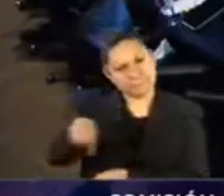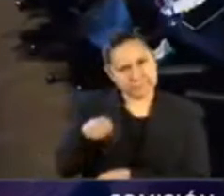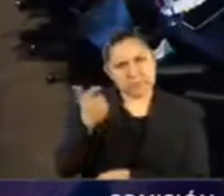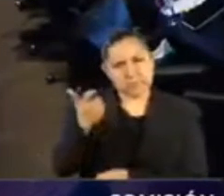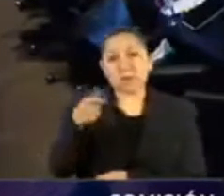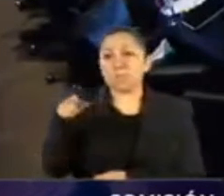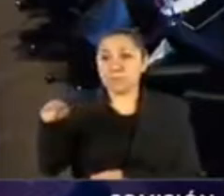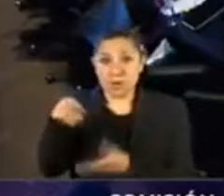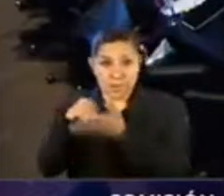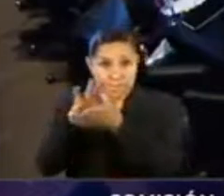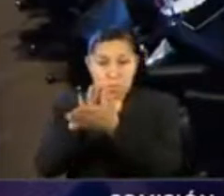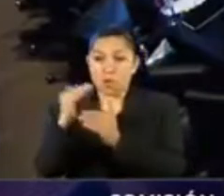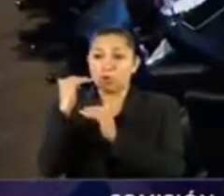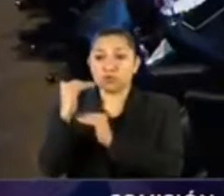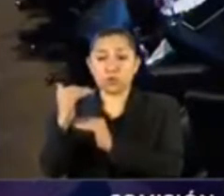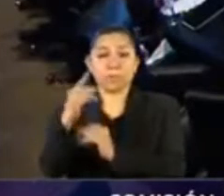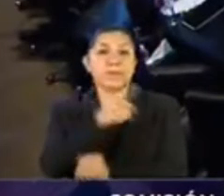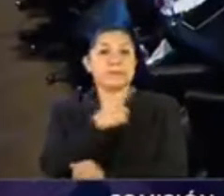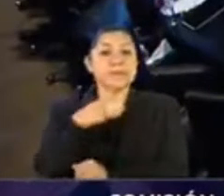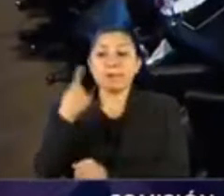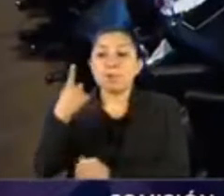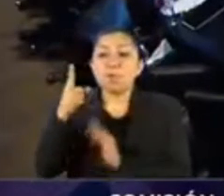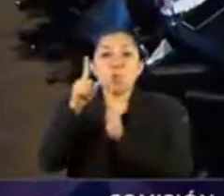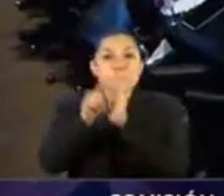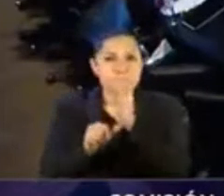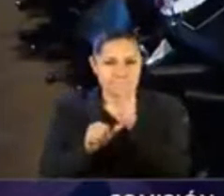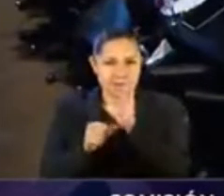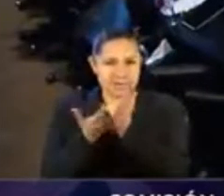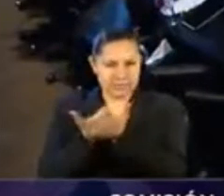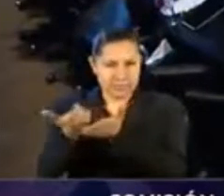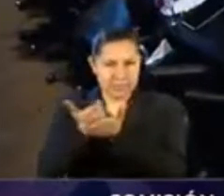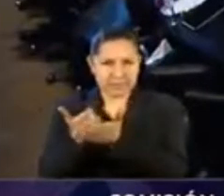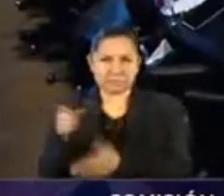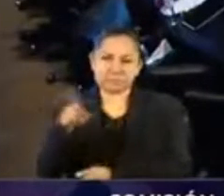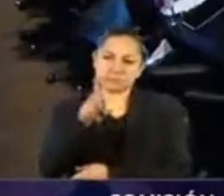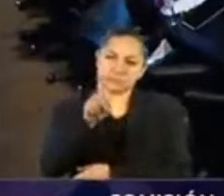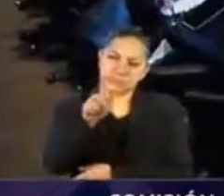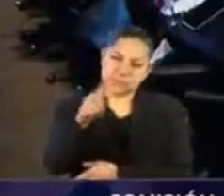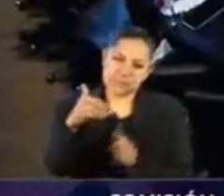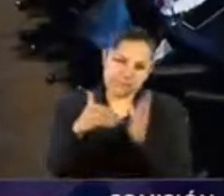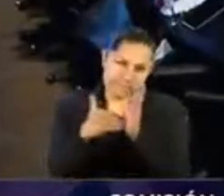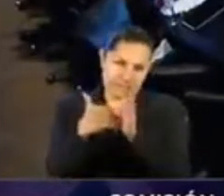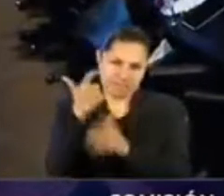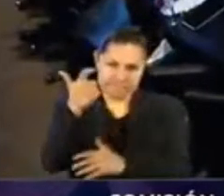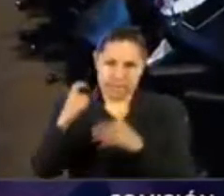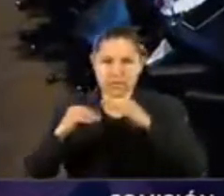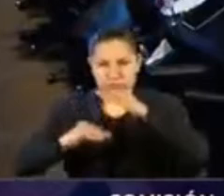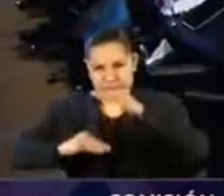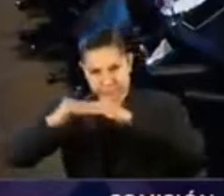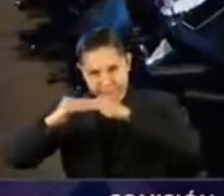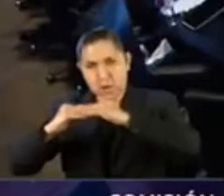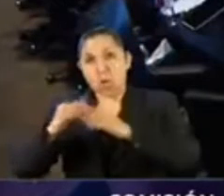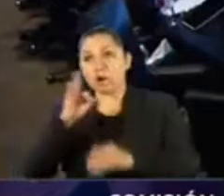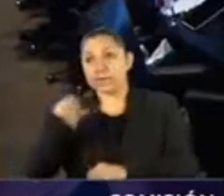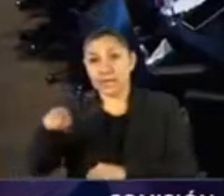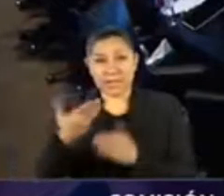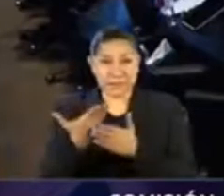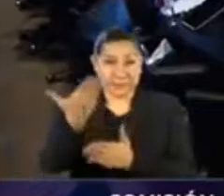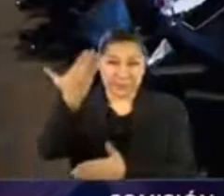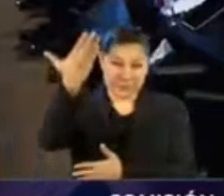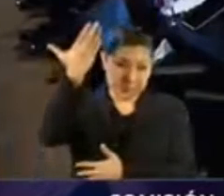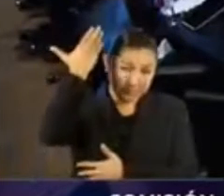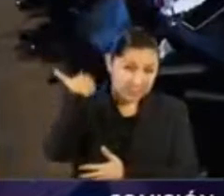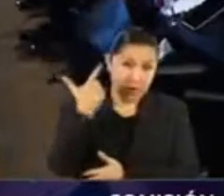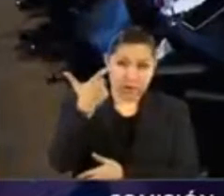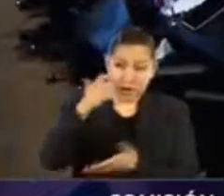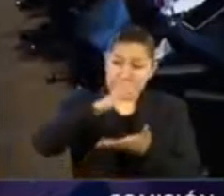a treinta y siete mil pesos o si la cuenta tiene más de cinco años, hasta el once punto cinco por